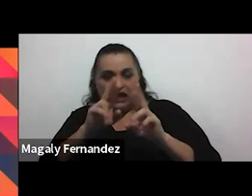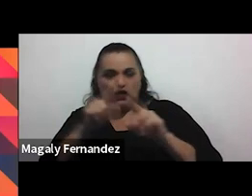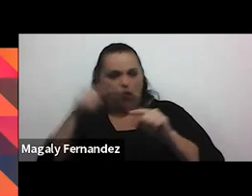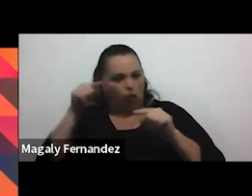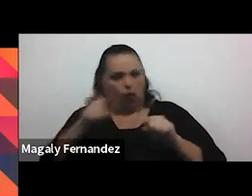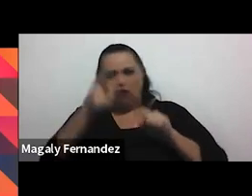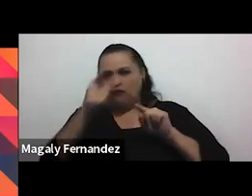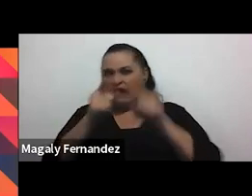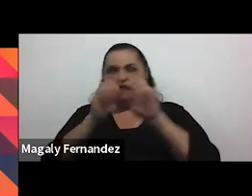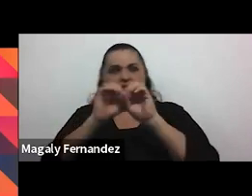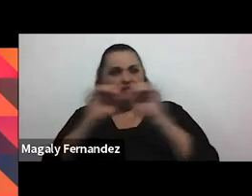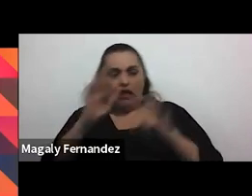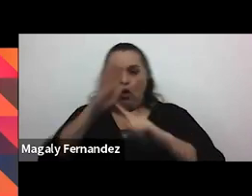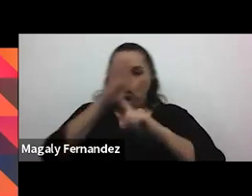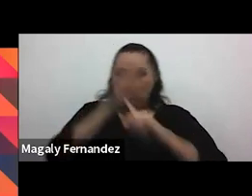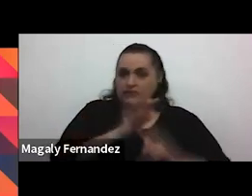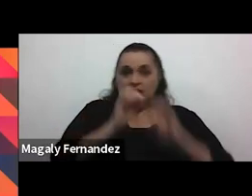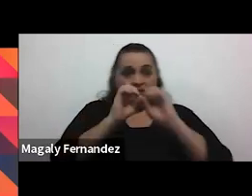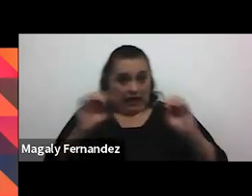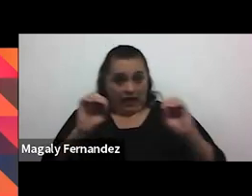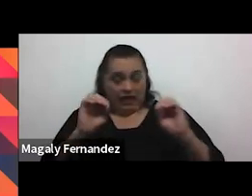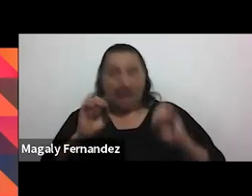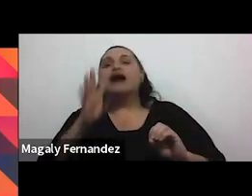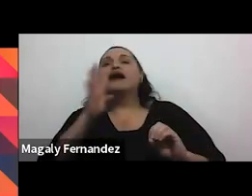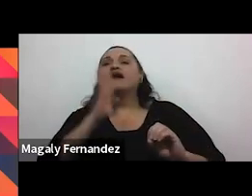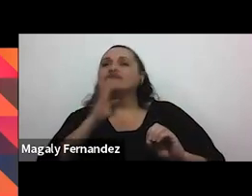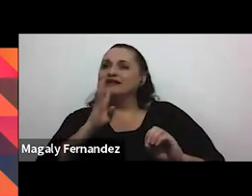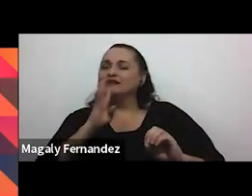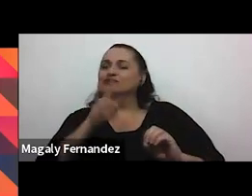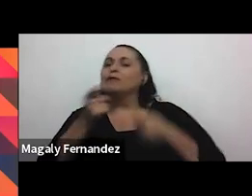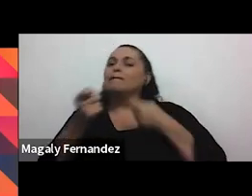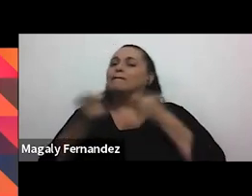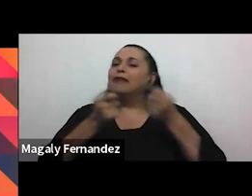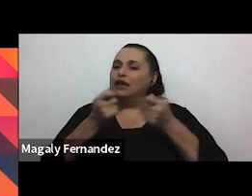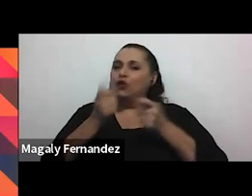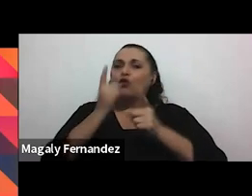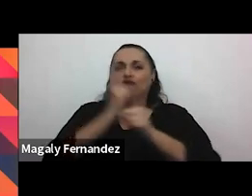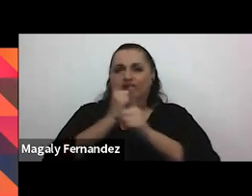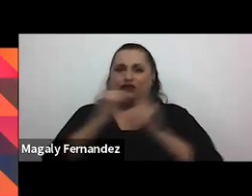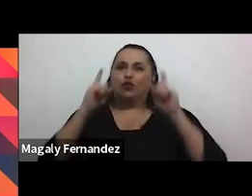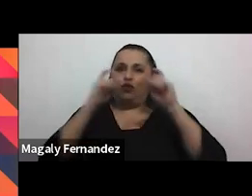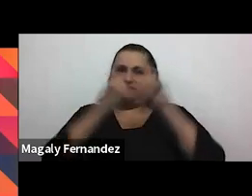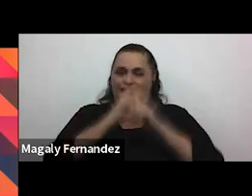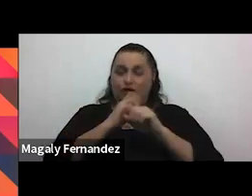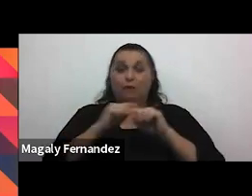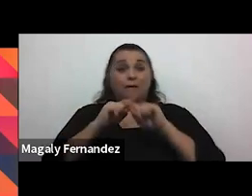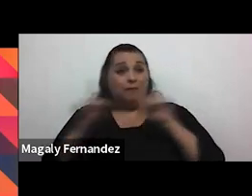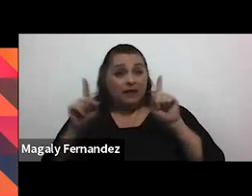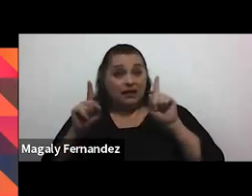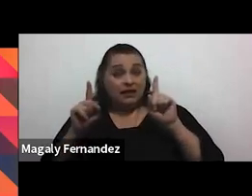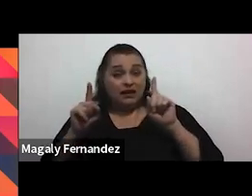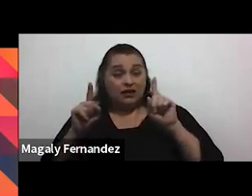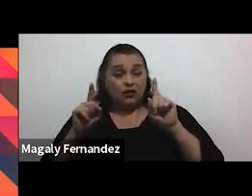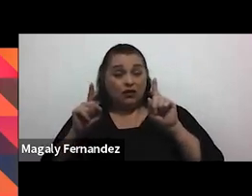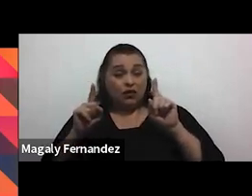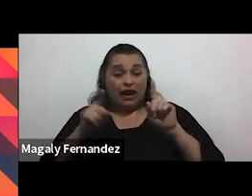donde no se humilla a esa otra persona estamos hablando de que es un manejo adecuado de un conflicto cuando a raíz